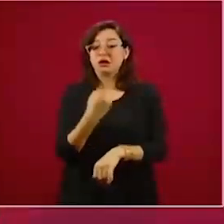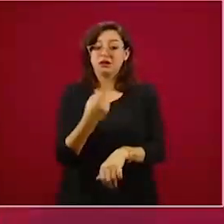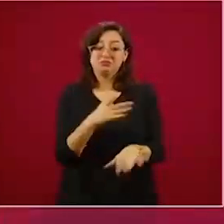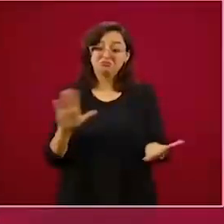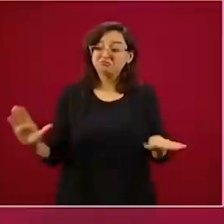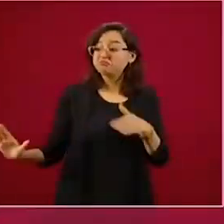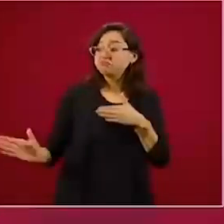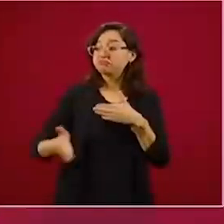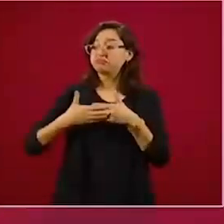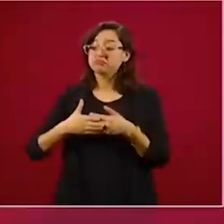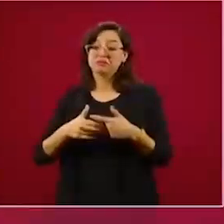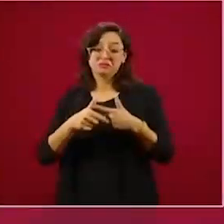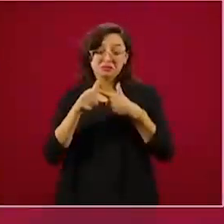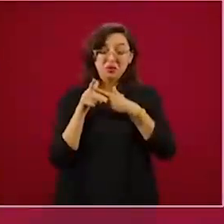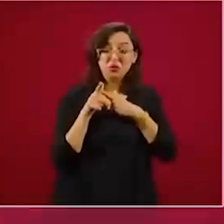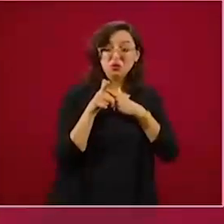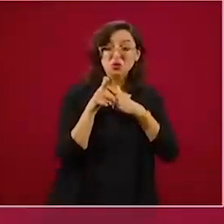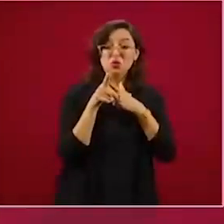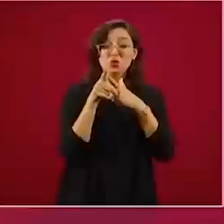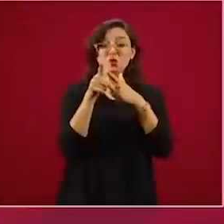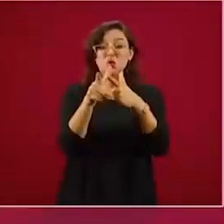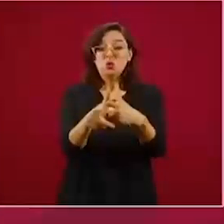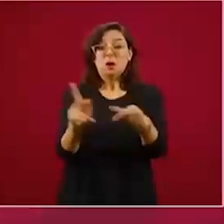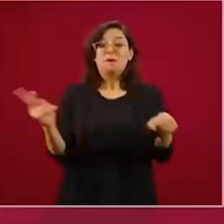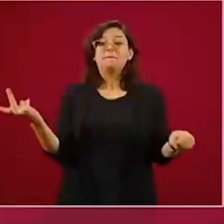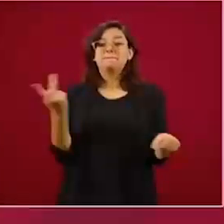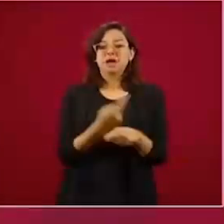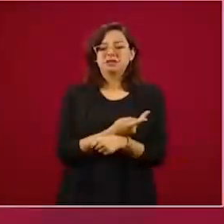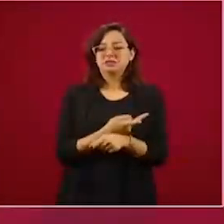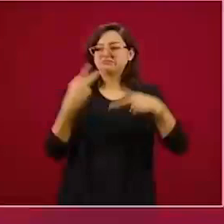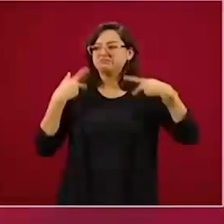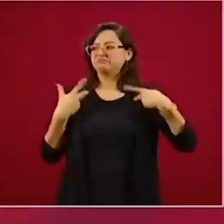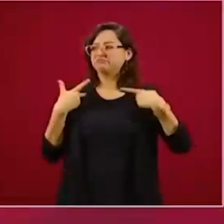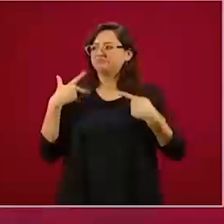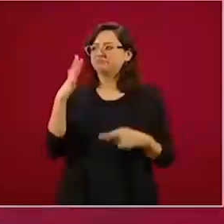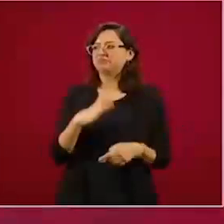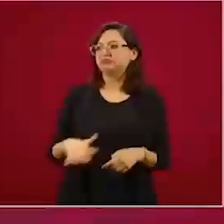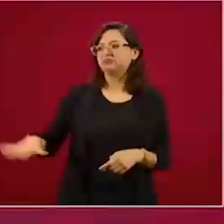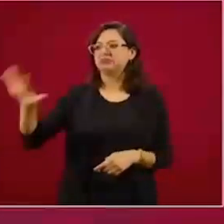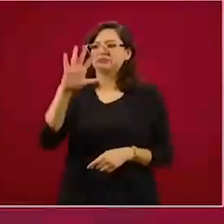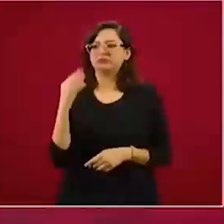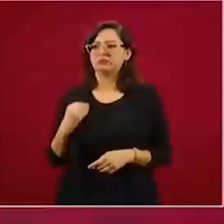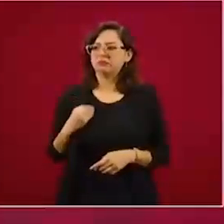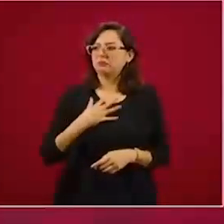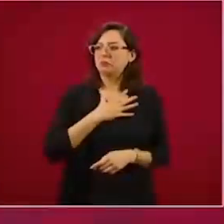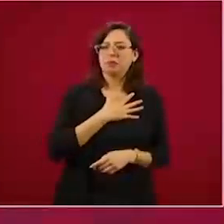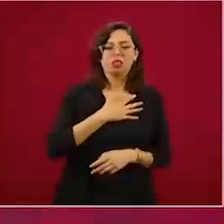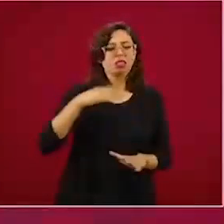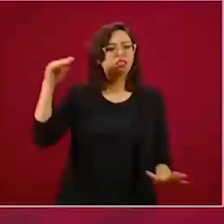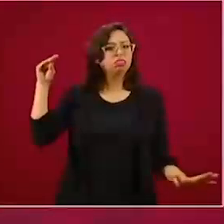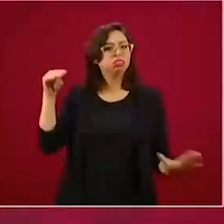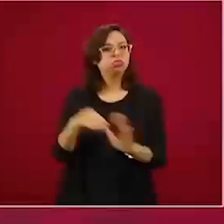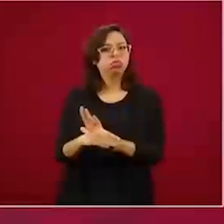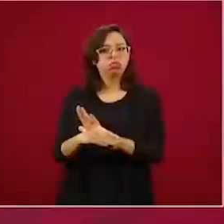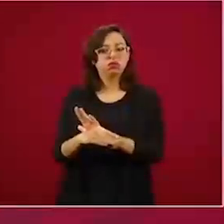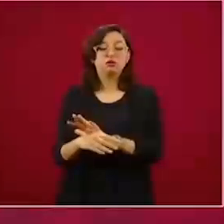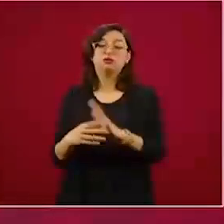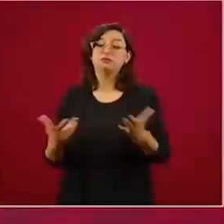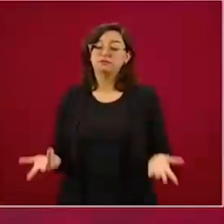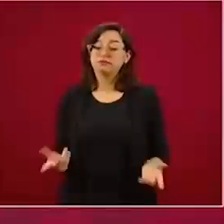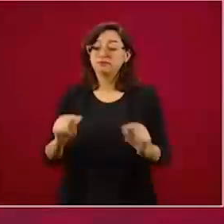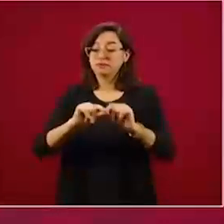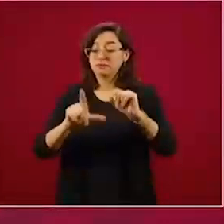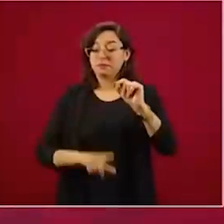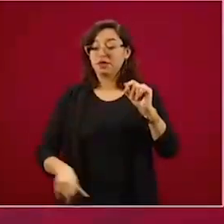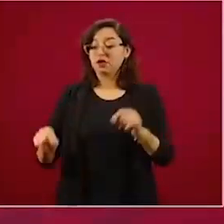afectaciones al bienestar de las personas. Como hemos señalado repetidamente, la mitad de la población de